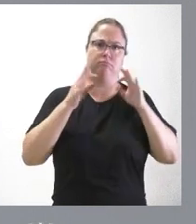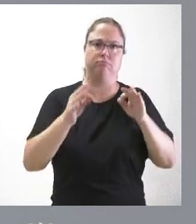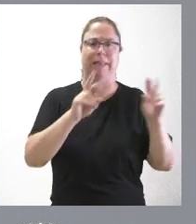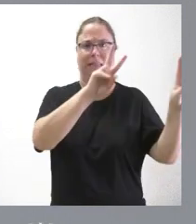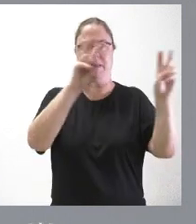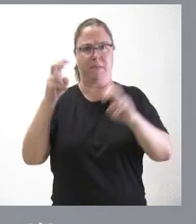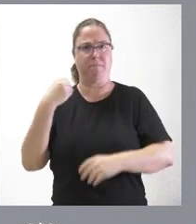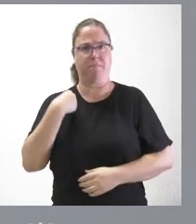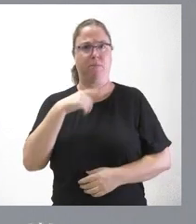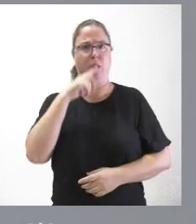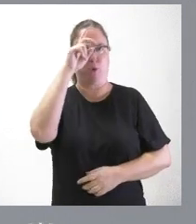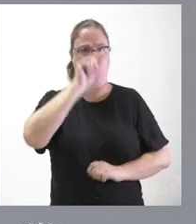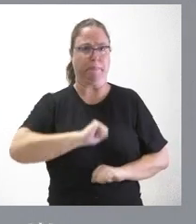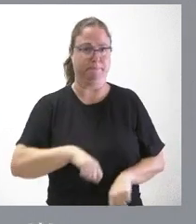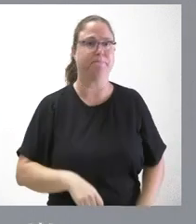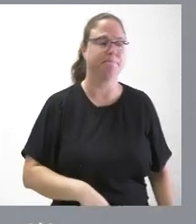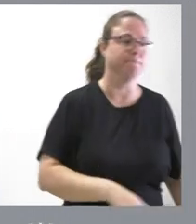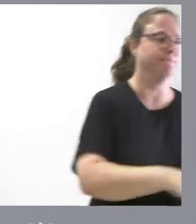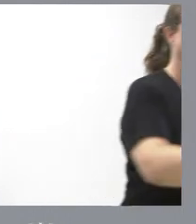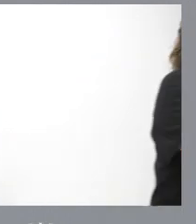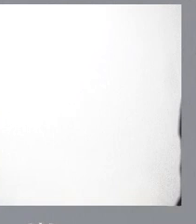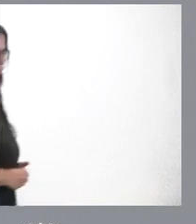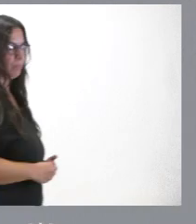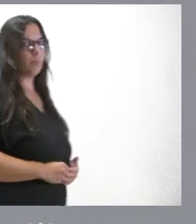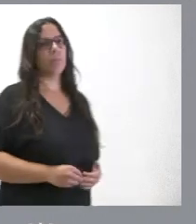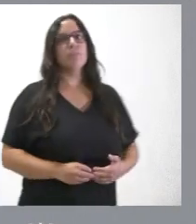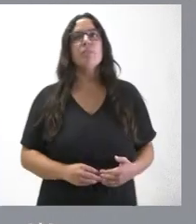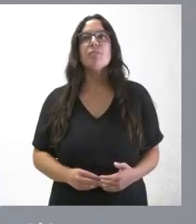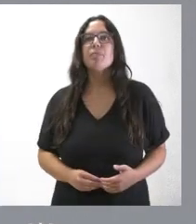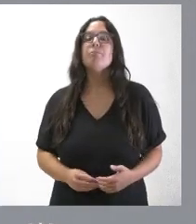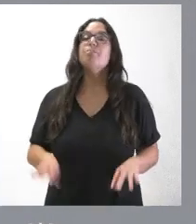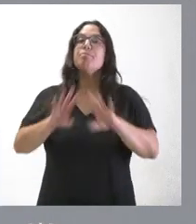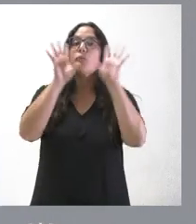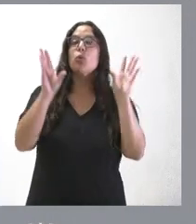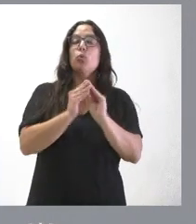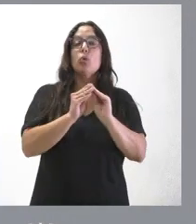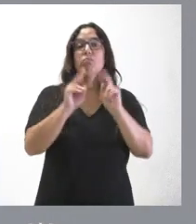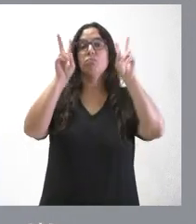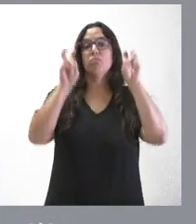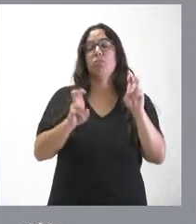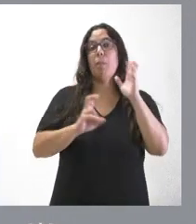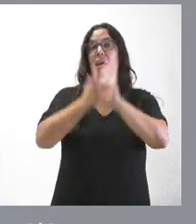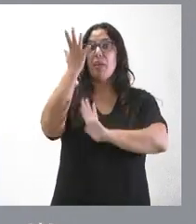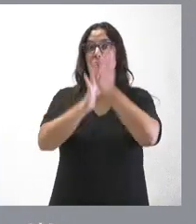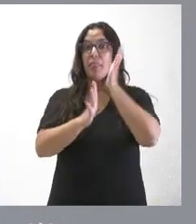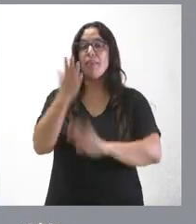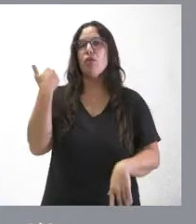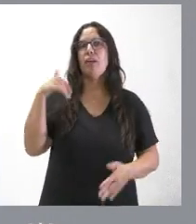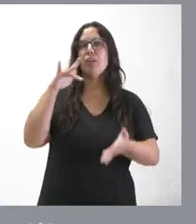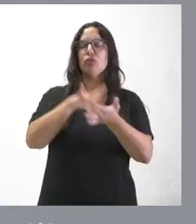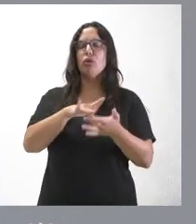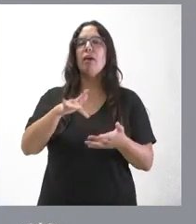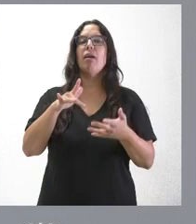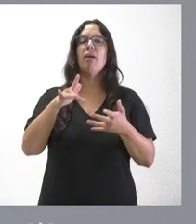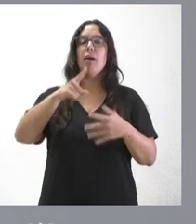aspectos que siguen preocupándonos. Balance en materia de incendios, pues este es el tercer Consejo de Gobierno que celebramos en el mes de agosto. En el primero de ellos el